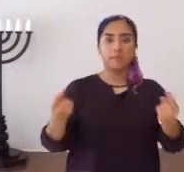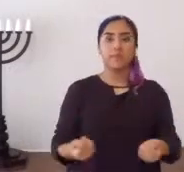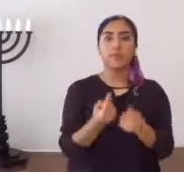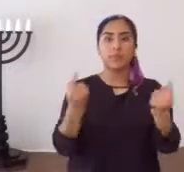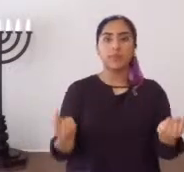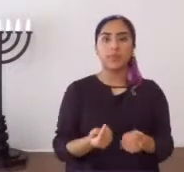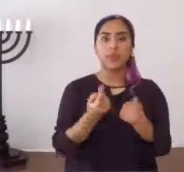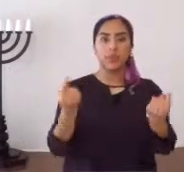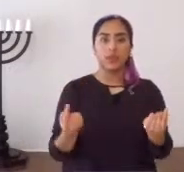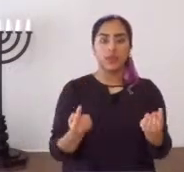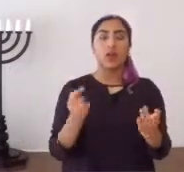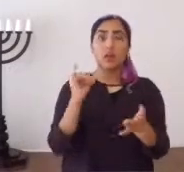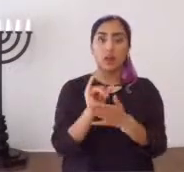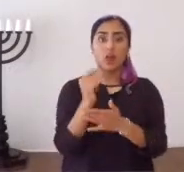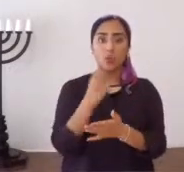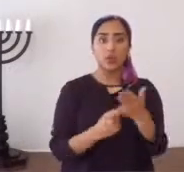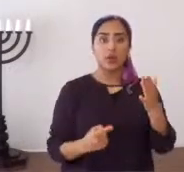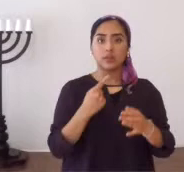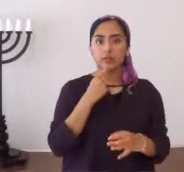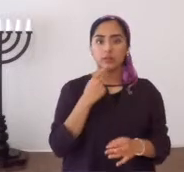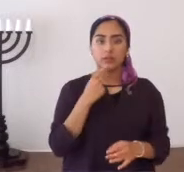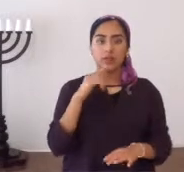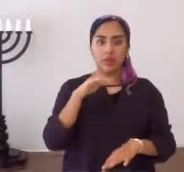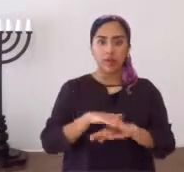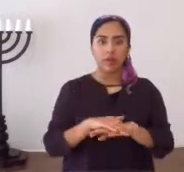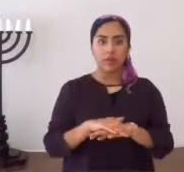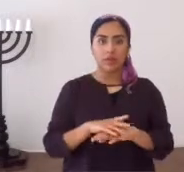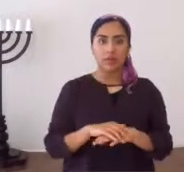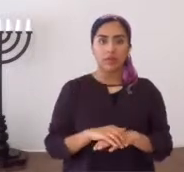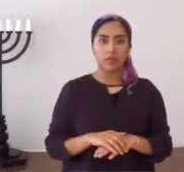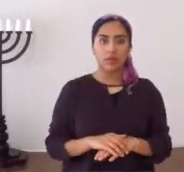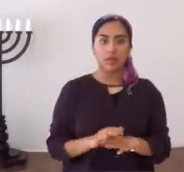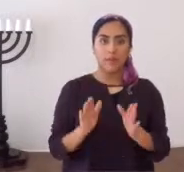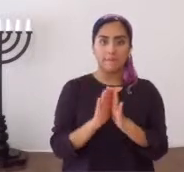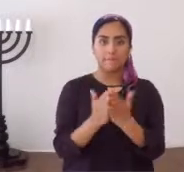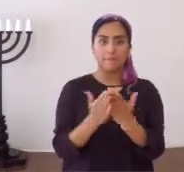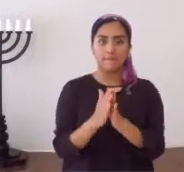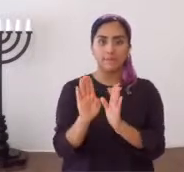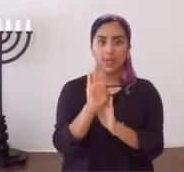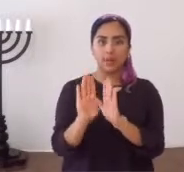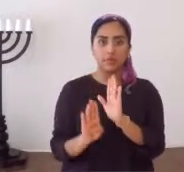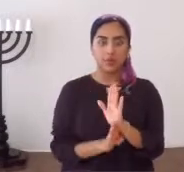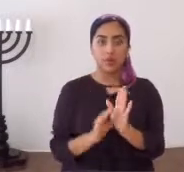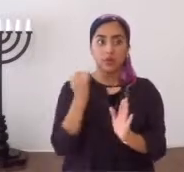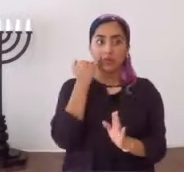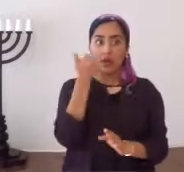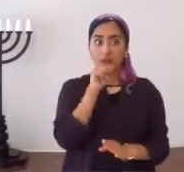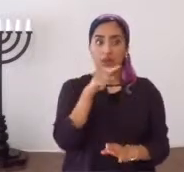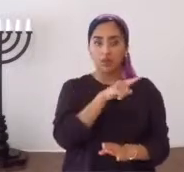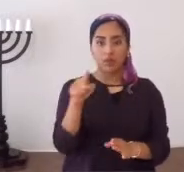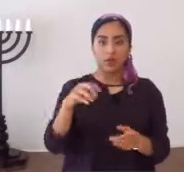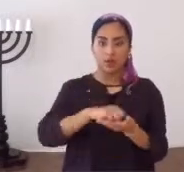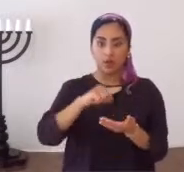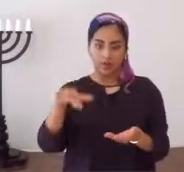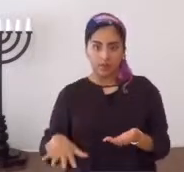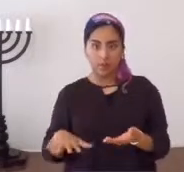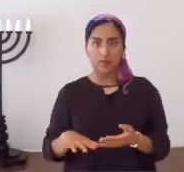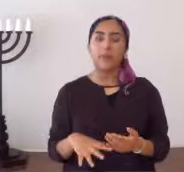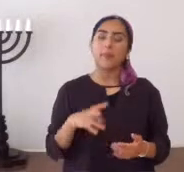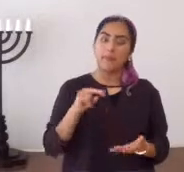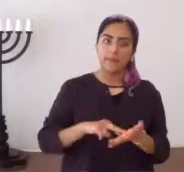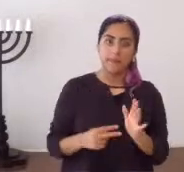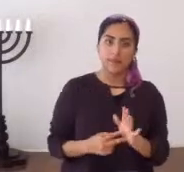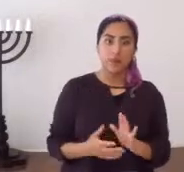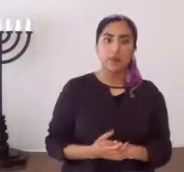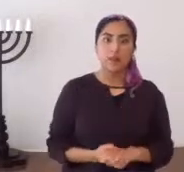le agrega, se vuelve maldito, eso dice, la, Tanakh, si alguien